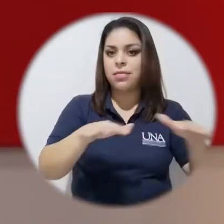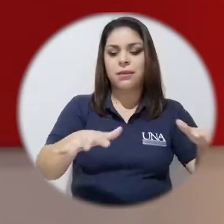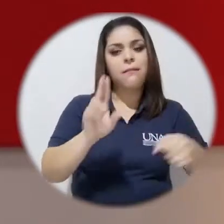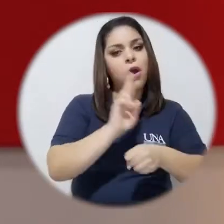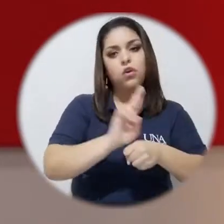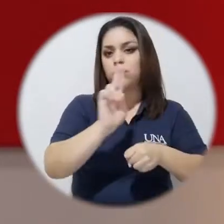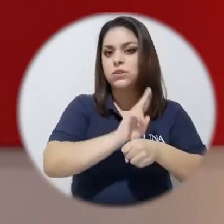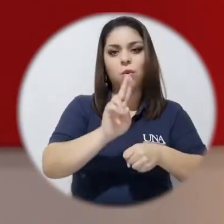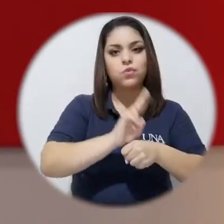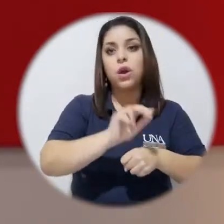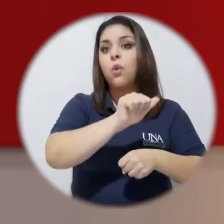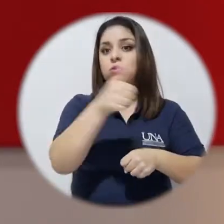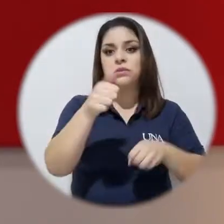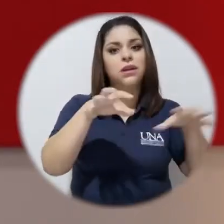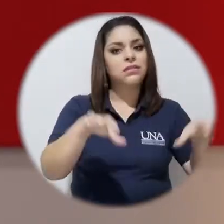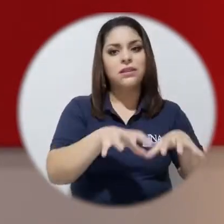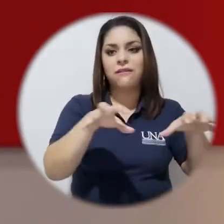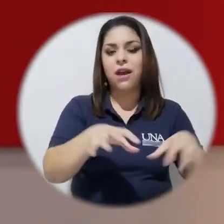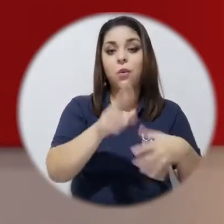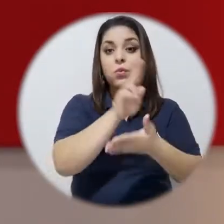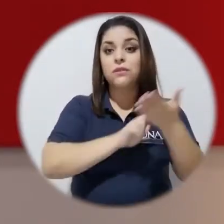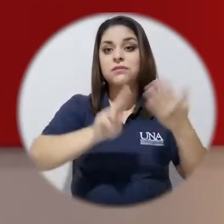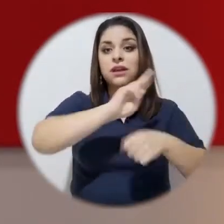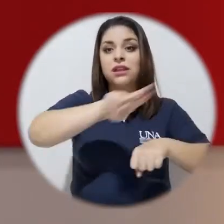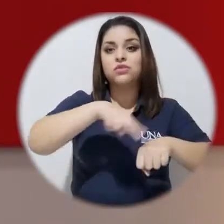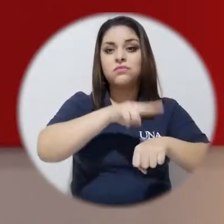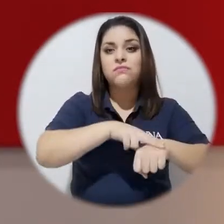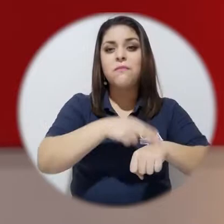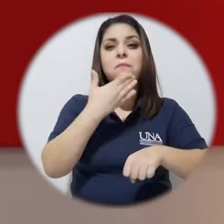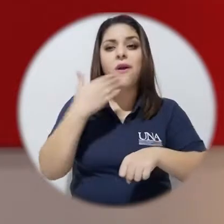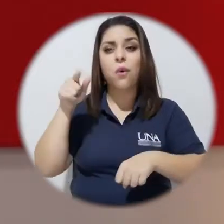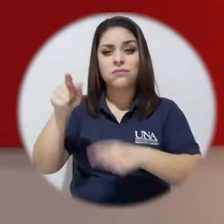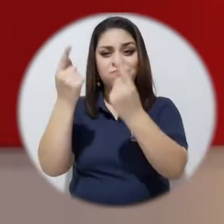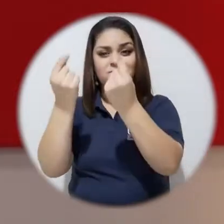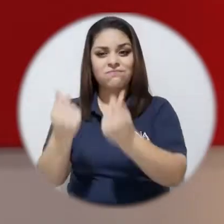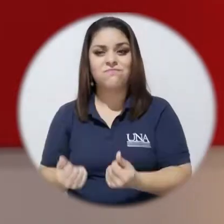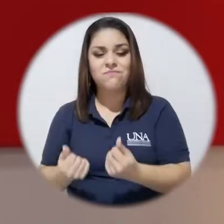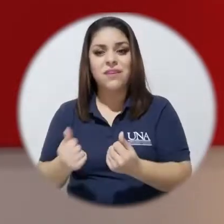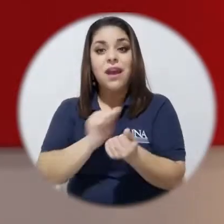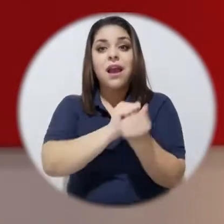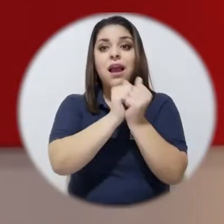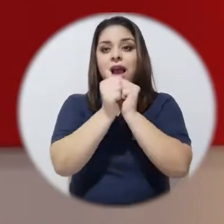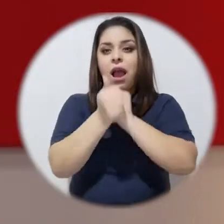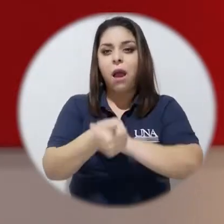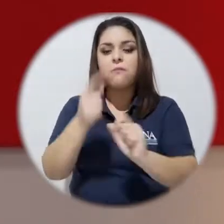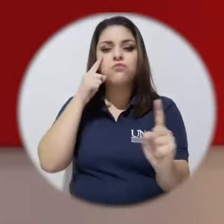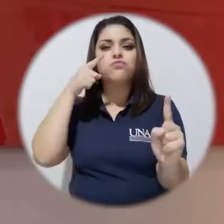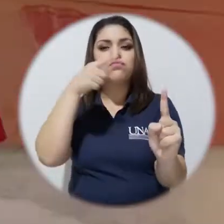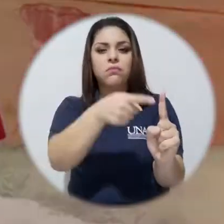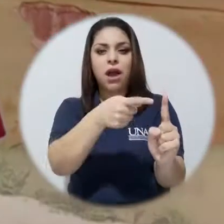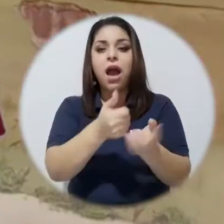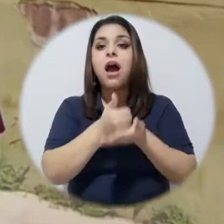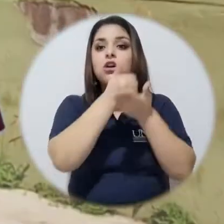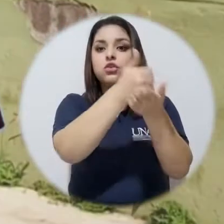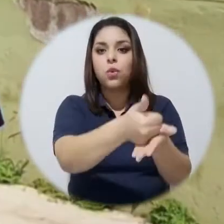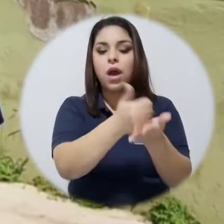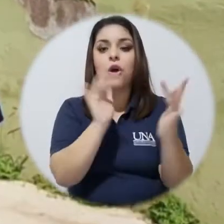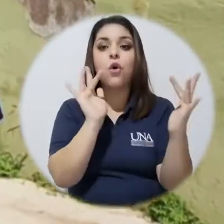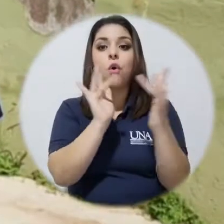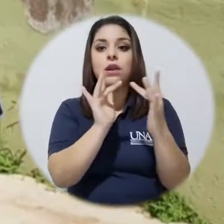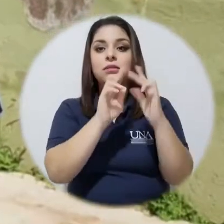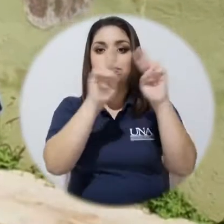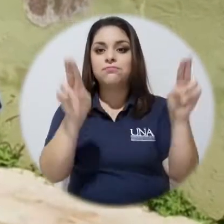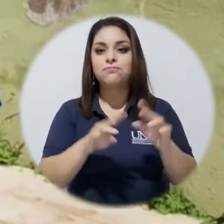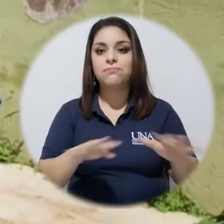utilizando en otras actividades dentro de la Universidad Nacional puedan ser reorientados precisamente para mejorar la